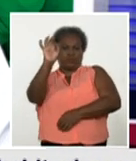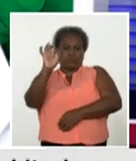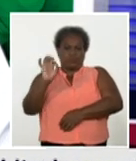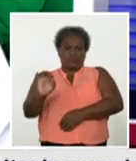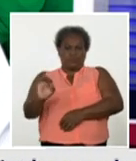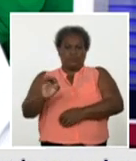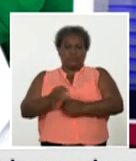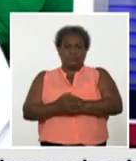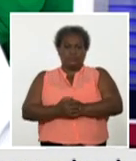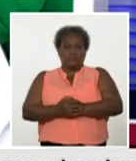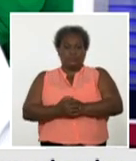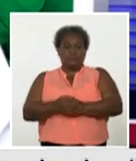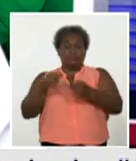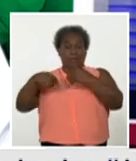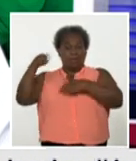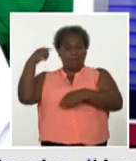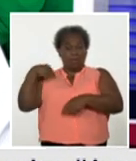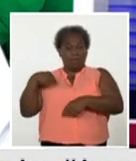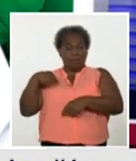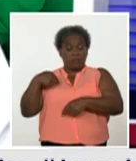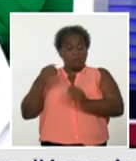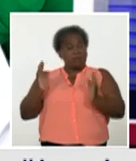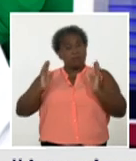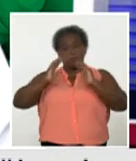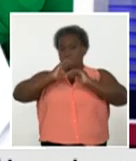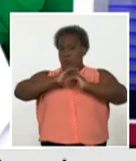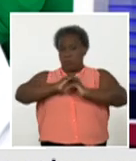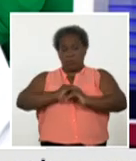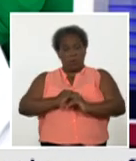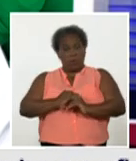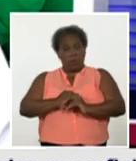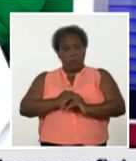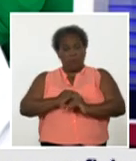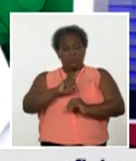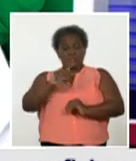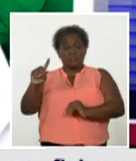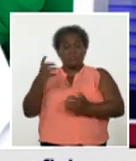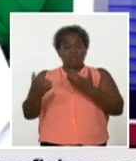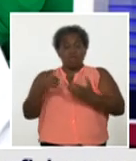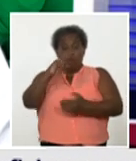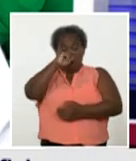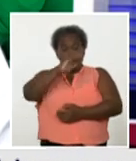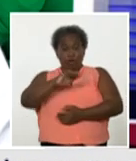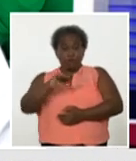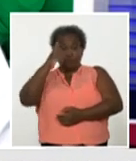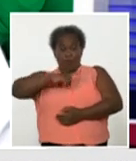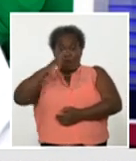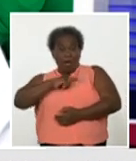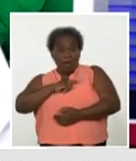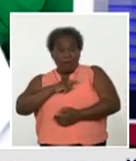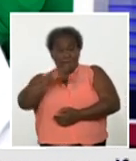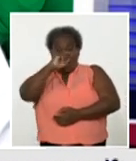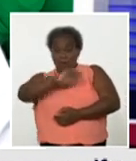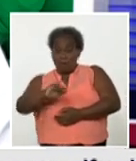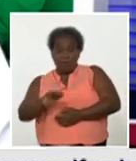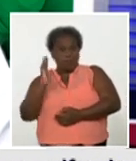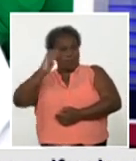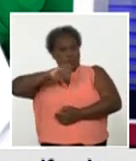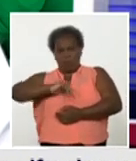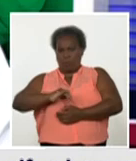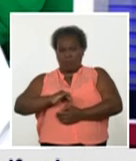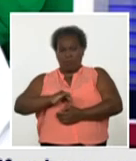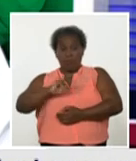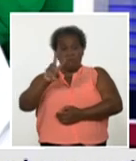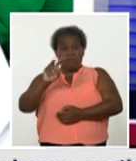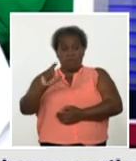Ayer no reportaron casos ni Cienfuegos, ni Ciego de Ávila, ni Villaclara que lleva 14